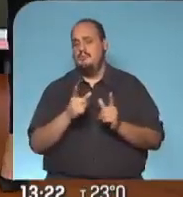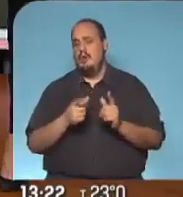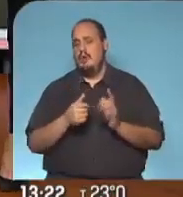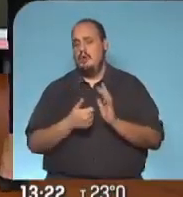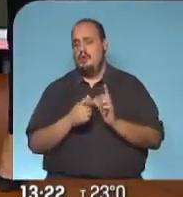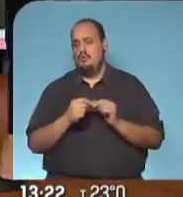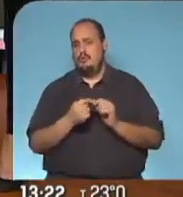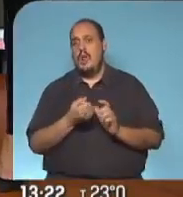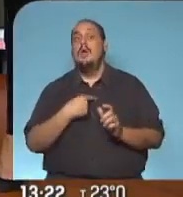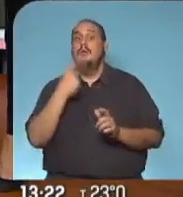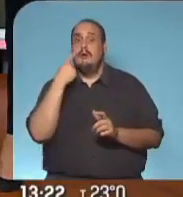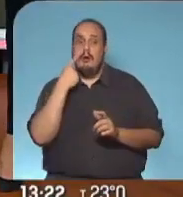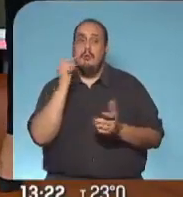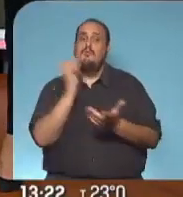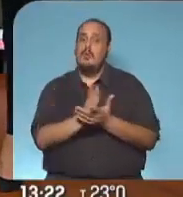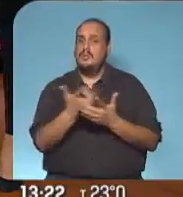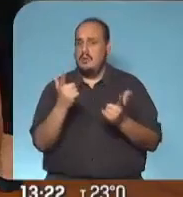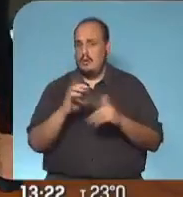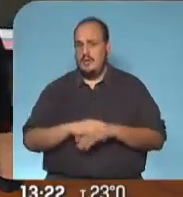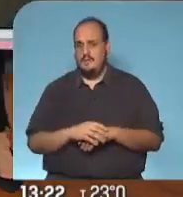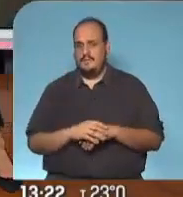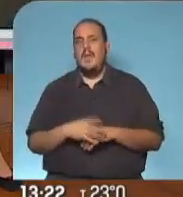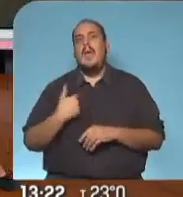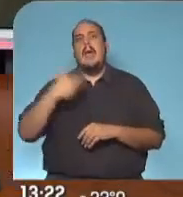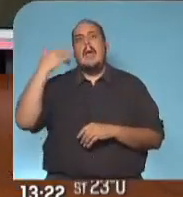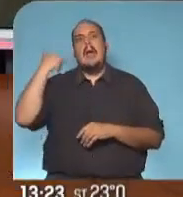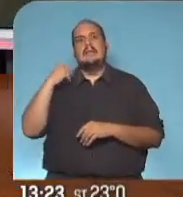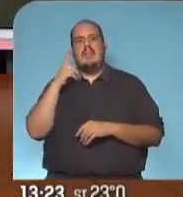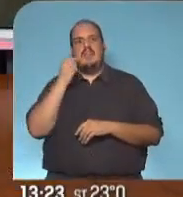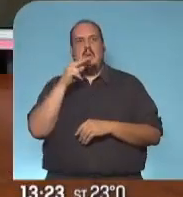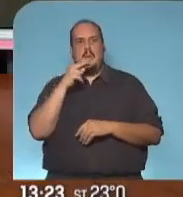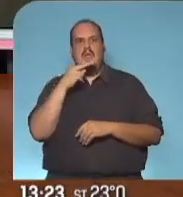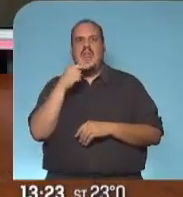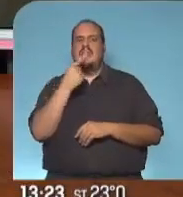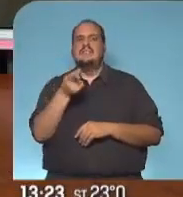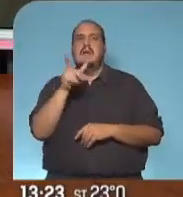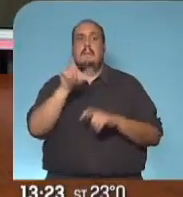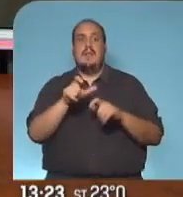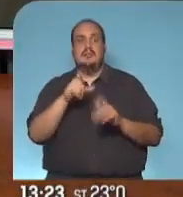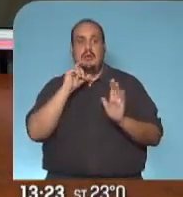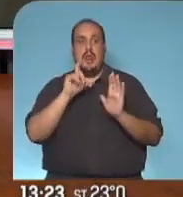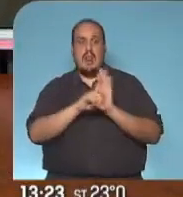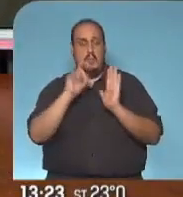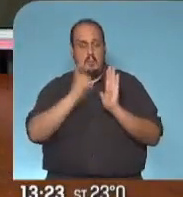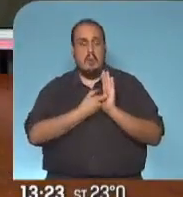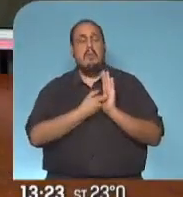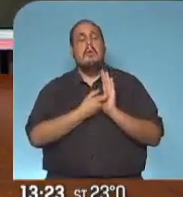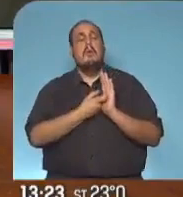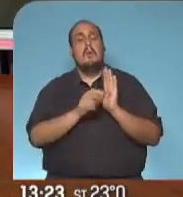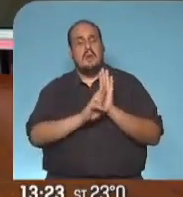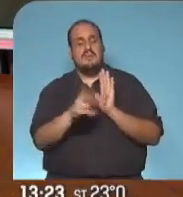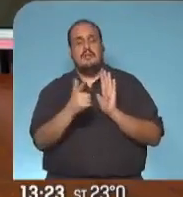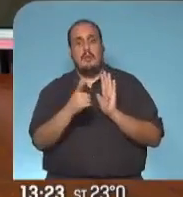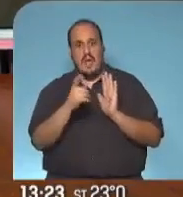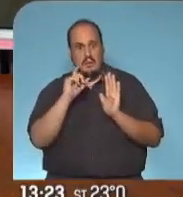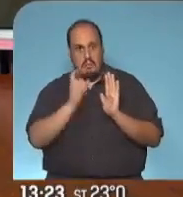y no va a haber multas esta es la novedad había trascendido el día viernes que quienes no cumplieran con la tenencia de este permiso en la vía